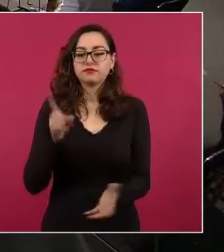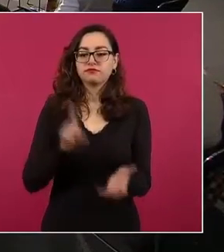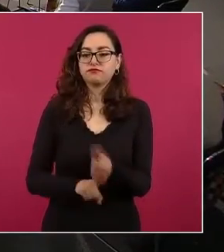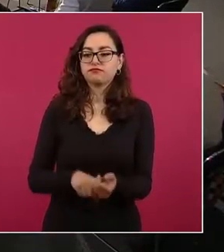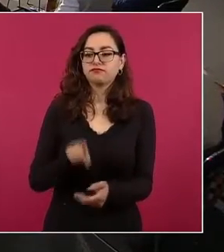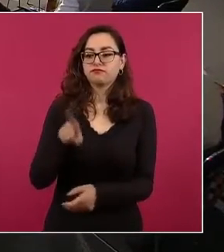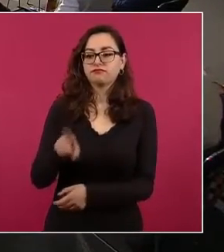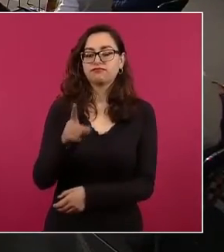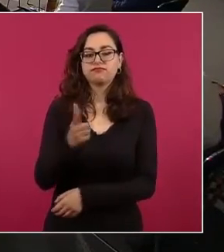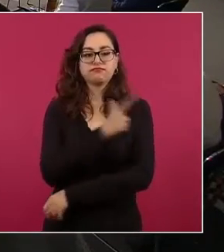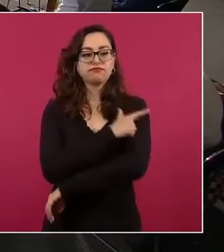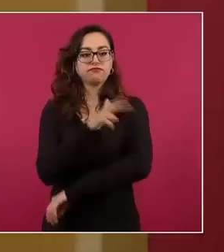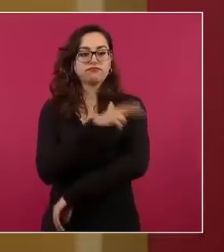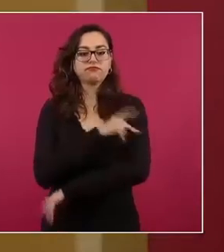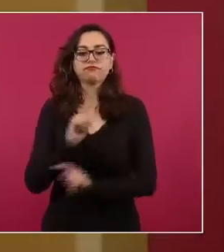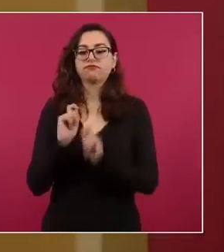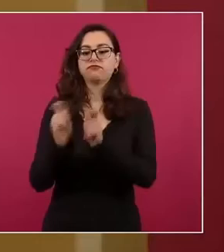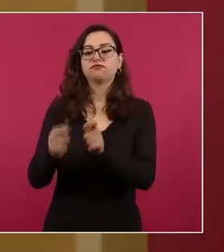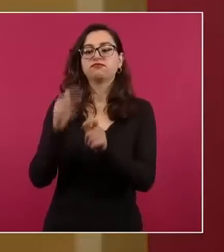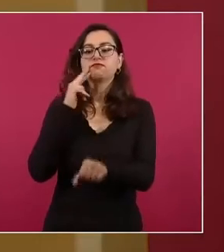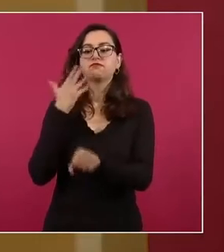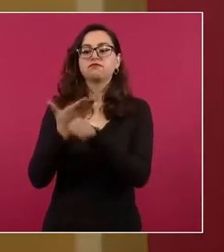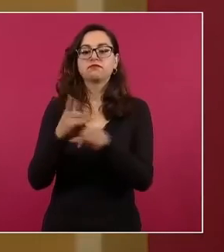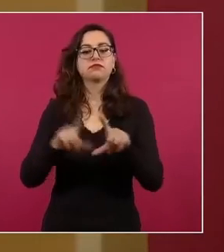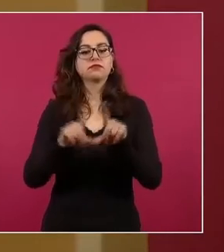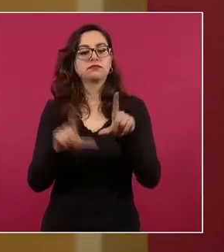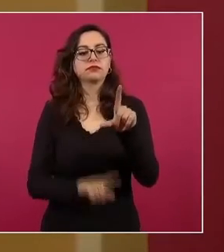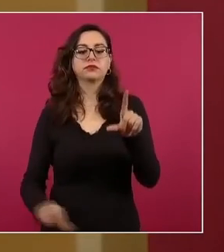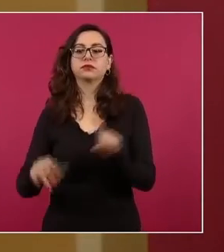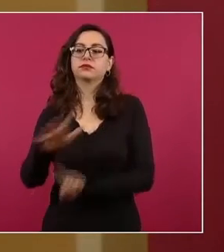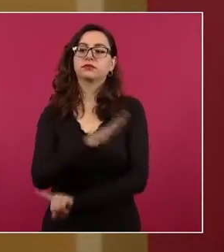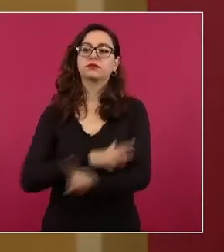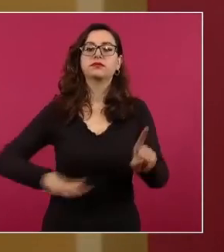de los mexicanos en todo el país,